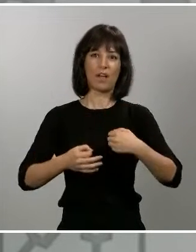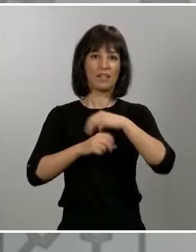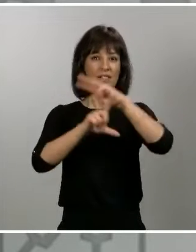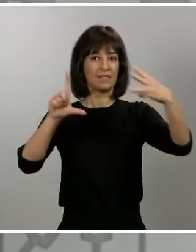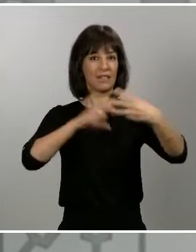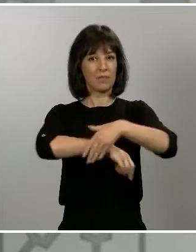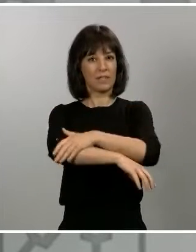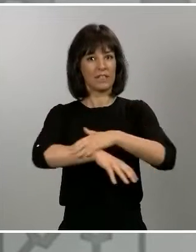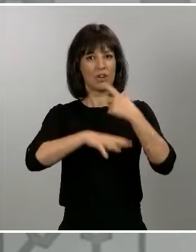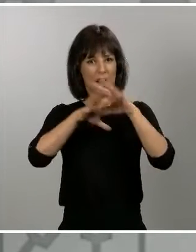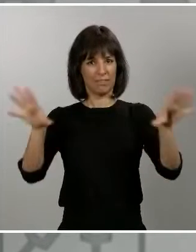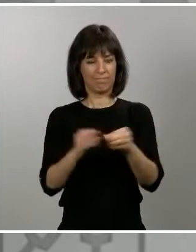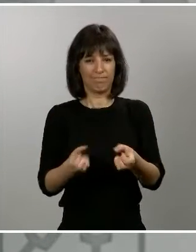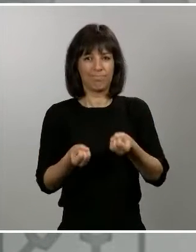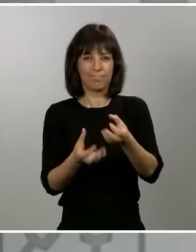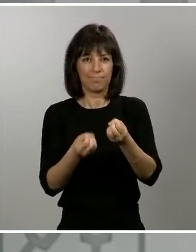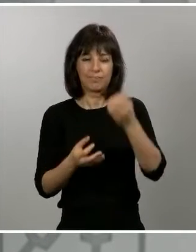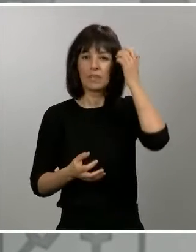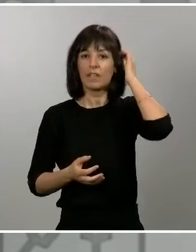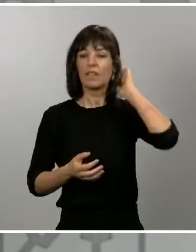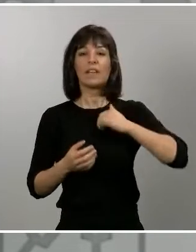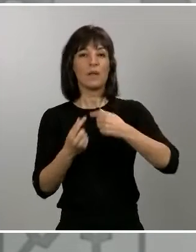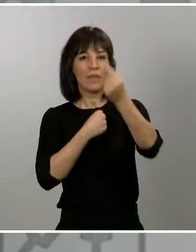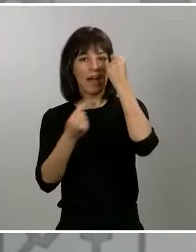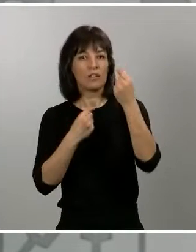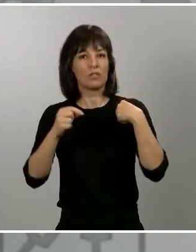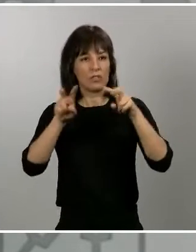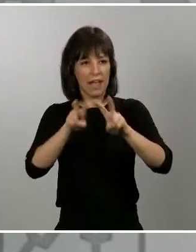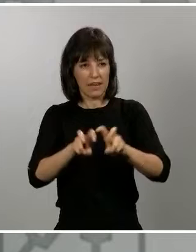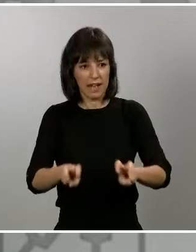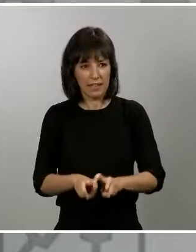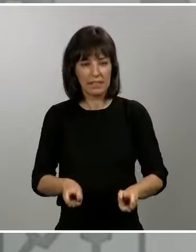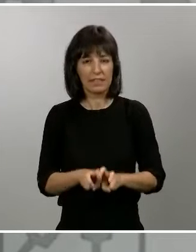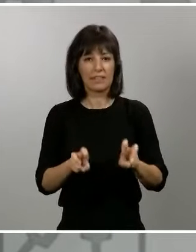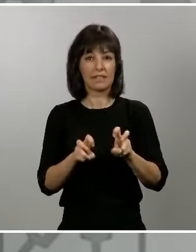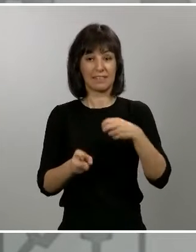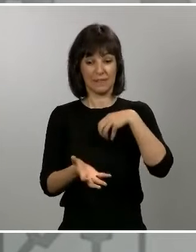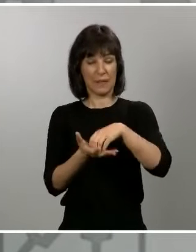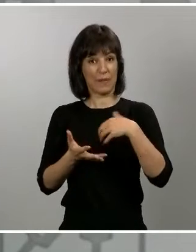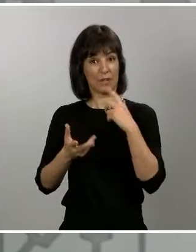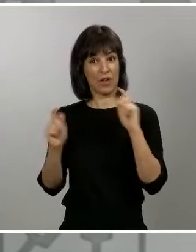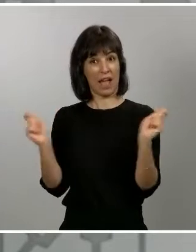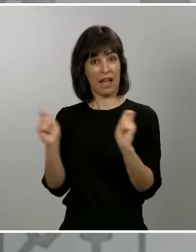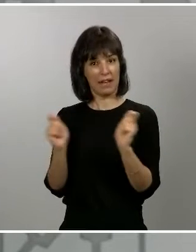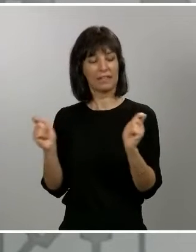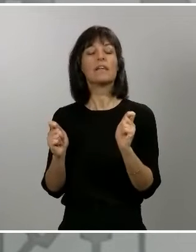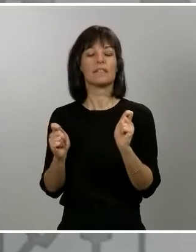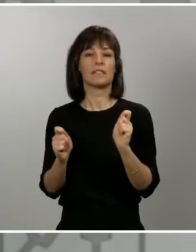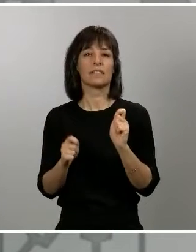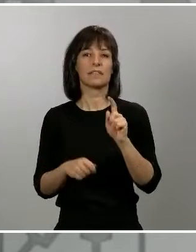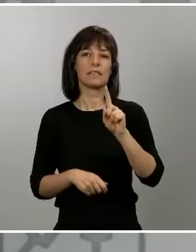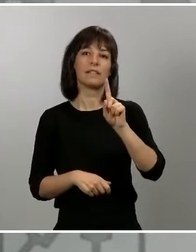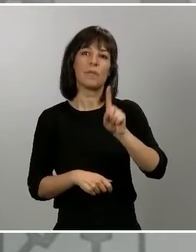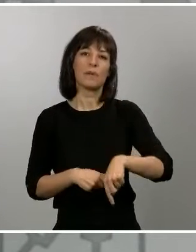con los datos y con el análisis que realizamos tanto desde el Centro de Alertas como desde el Centro